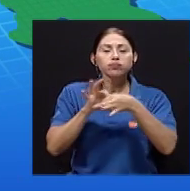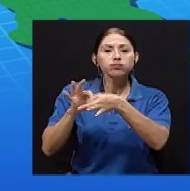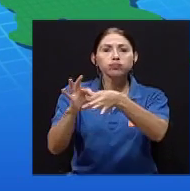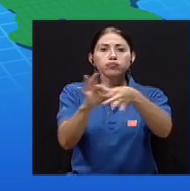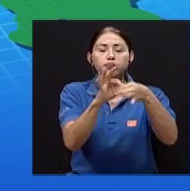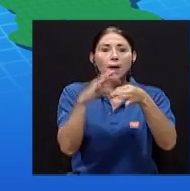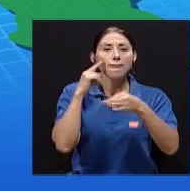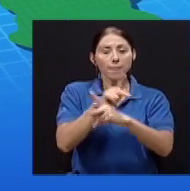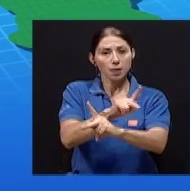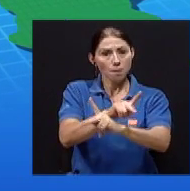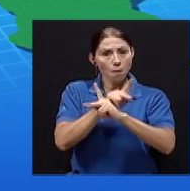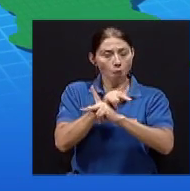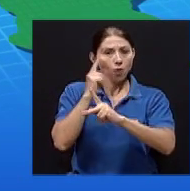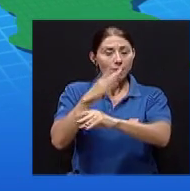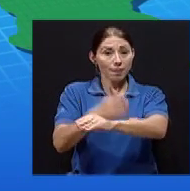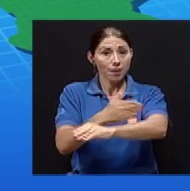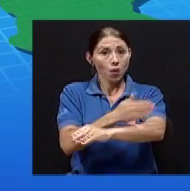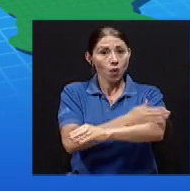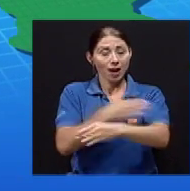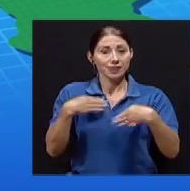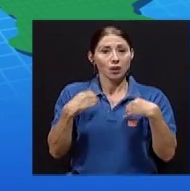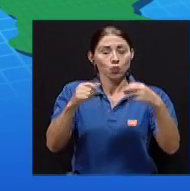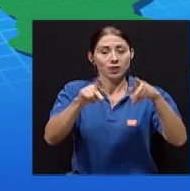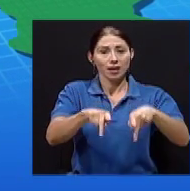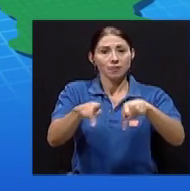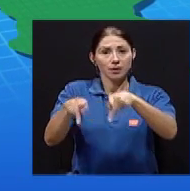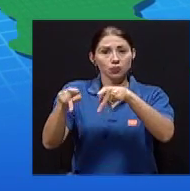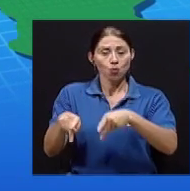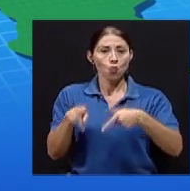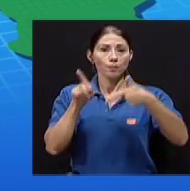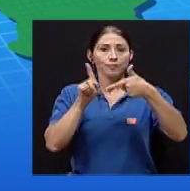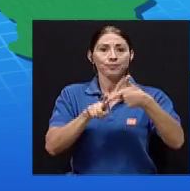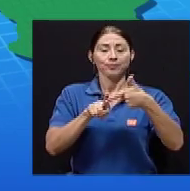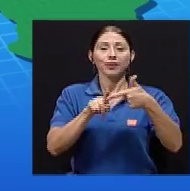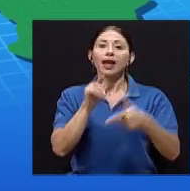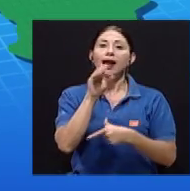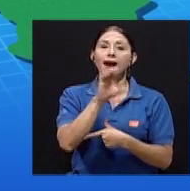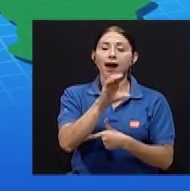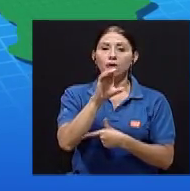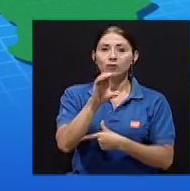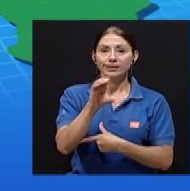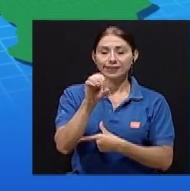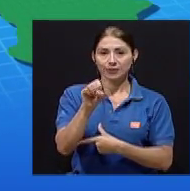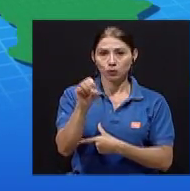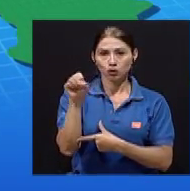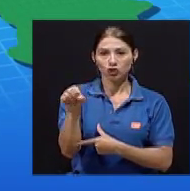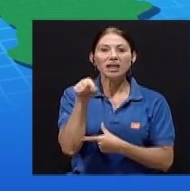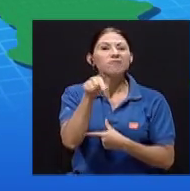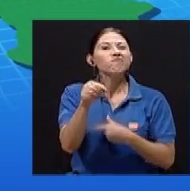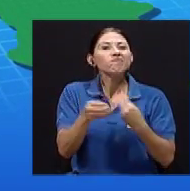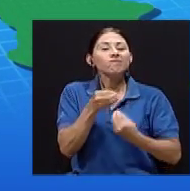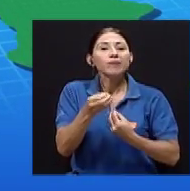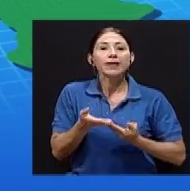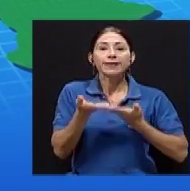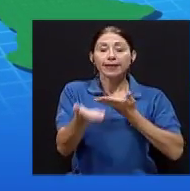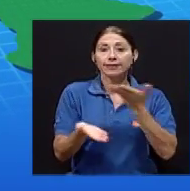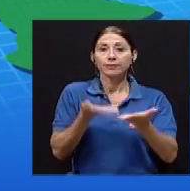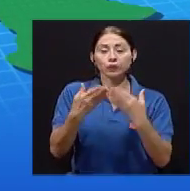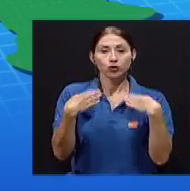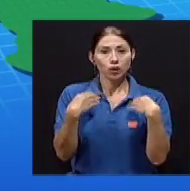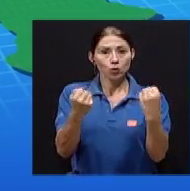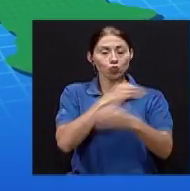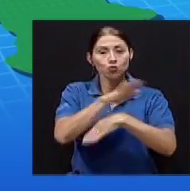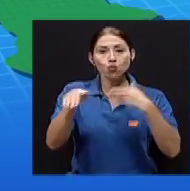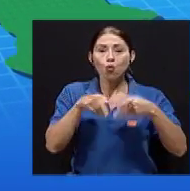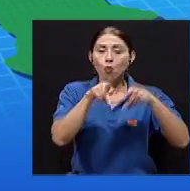esfuerzos de los actores clave para proteger y mejorar la salud de la población. La Caja Costarricense de Seguro Social, que presta